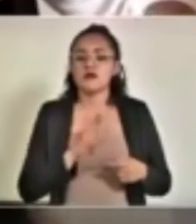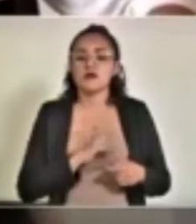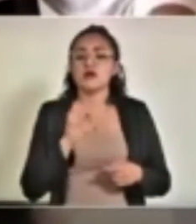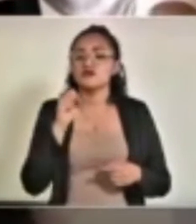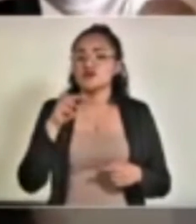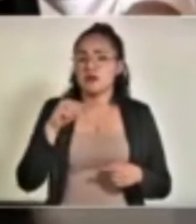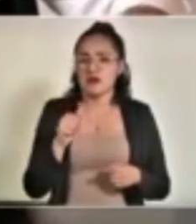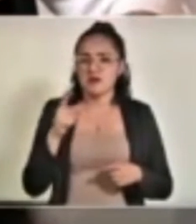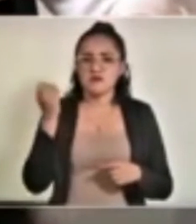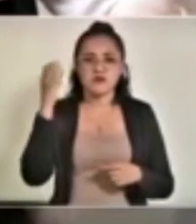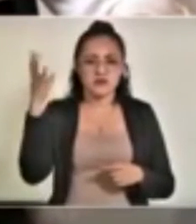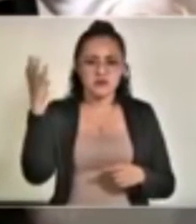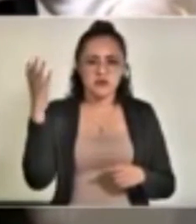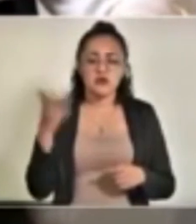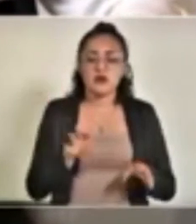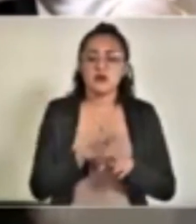Suma como encontrados fallecidos en domicilio.